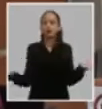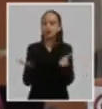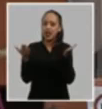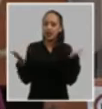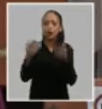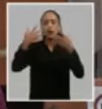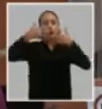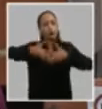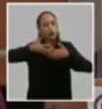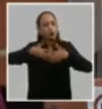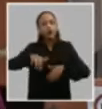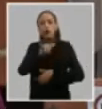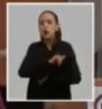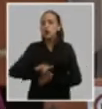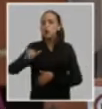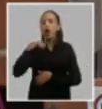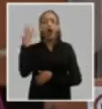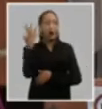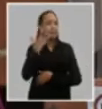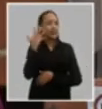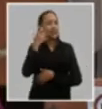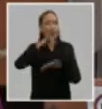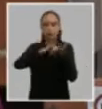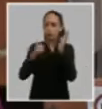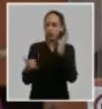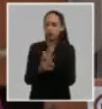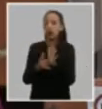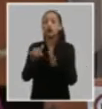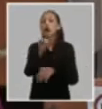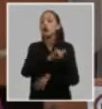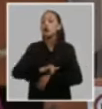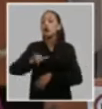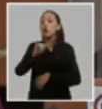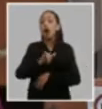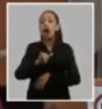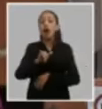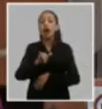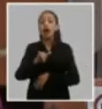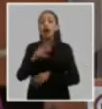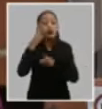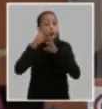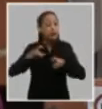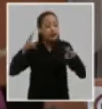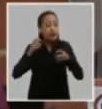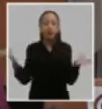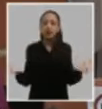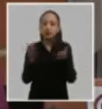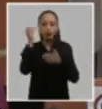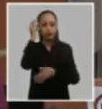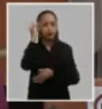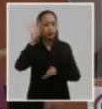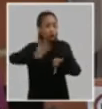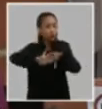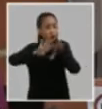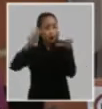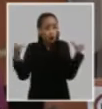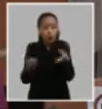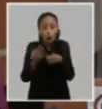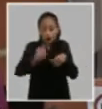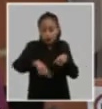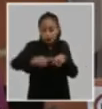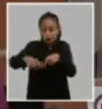socioculturales ambientales institucionales de investigación desarrollo e innovación aprovechar y movilizar todos aquellos recursos